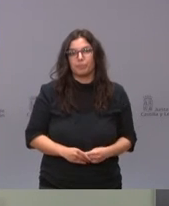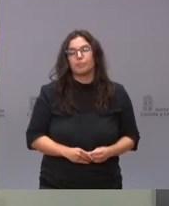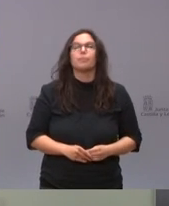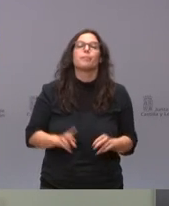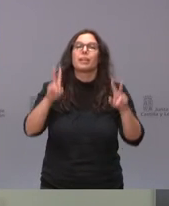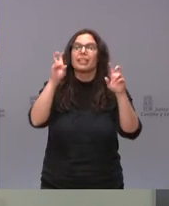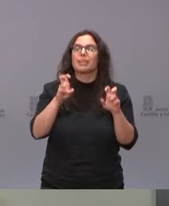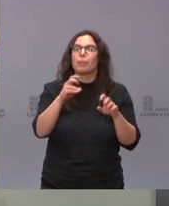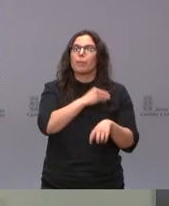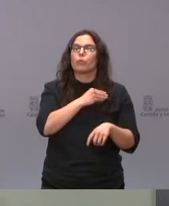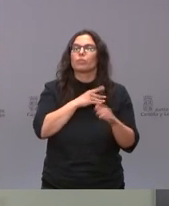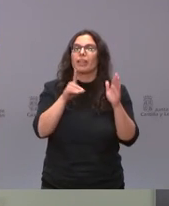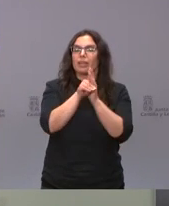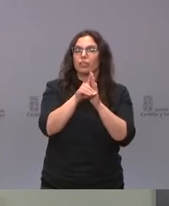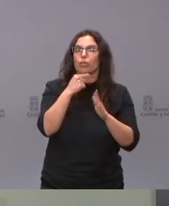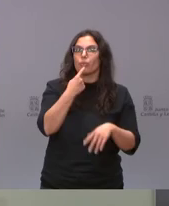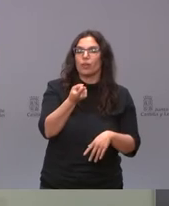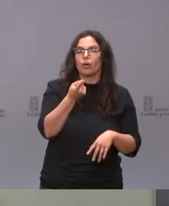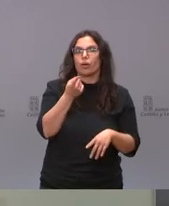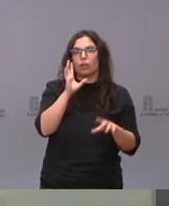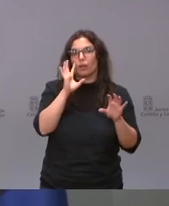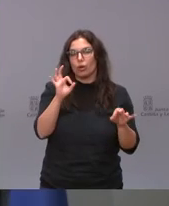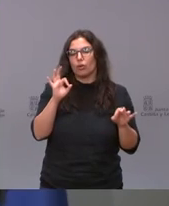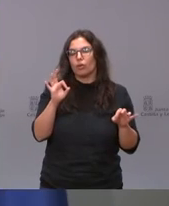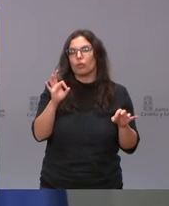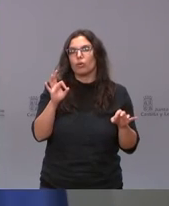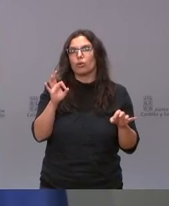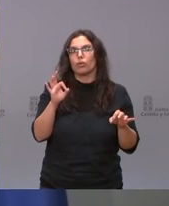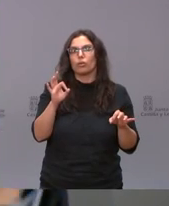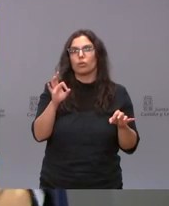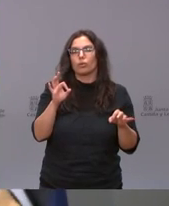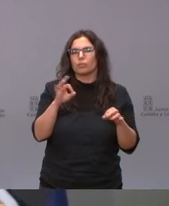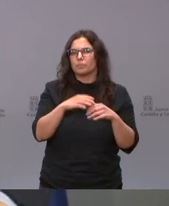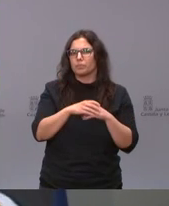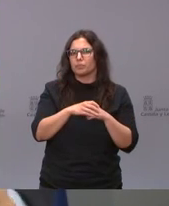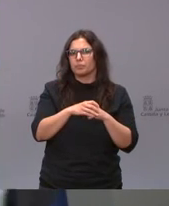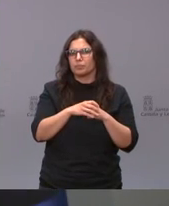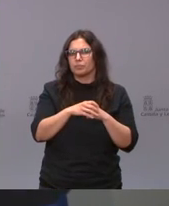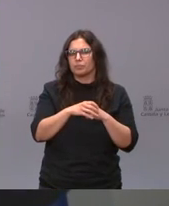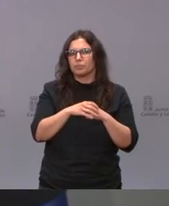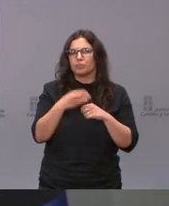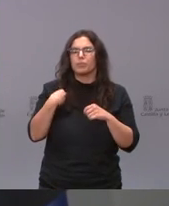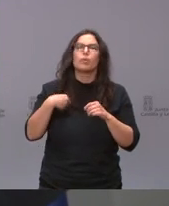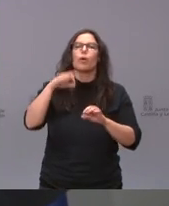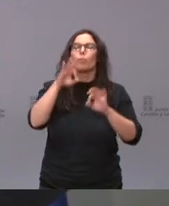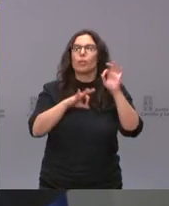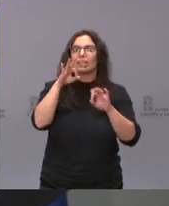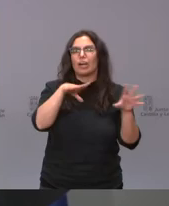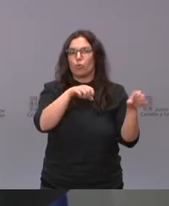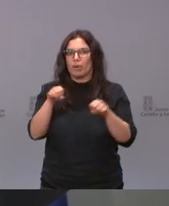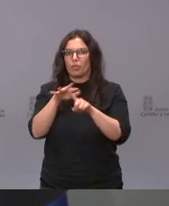asunto del decreto decir que es evidente sobre que mirar los gráficos de ocupación que la situación en este momento